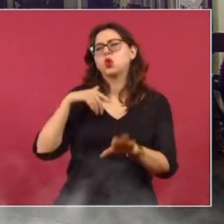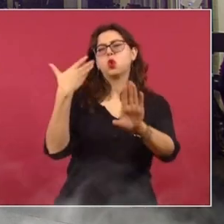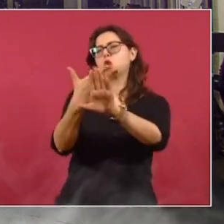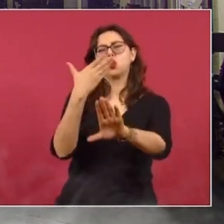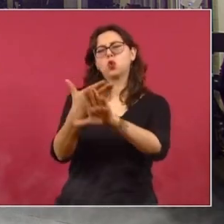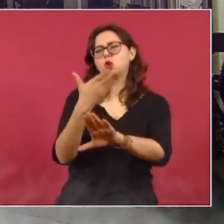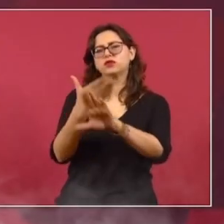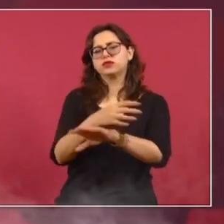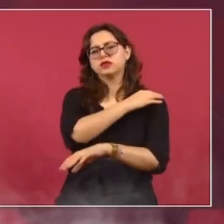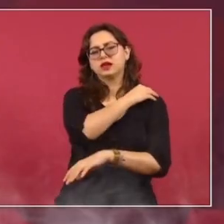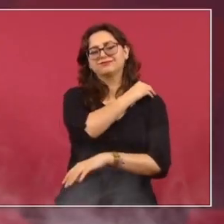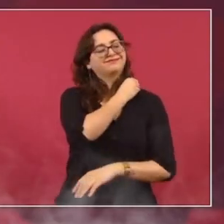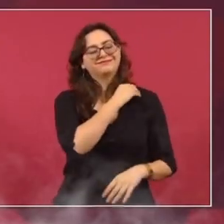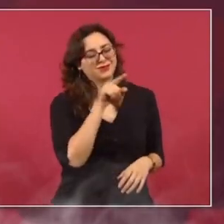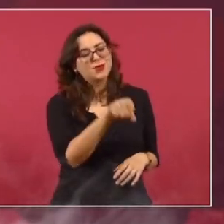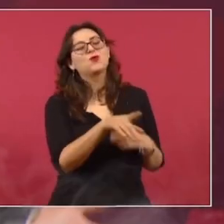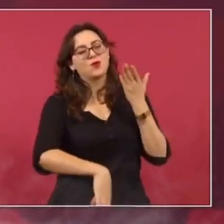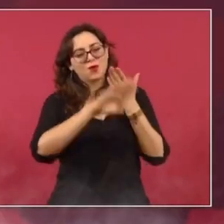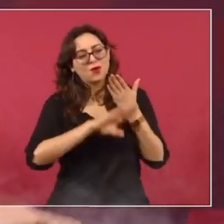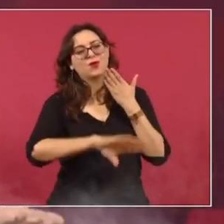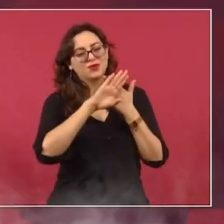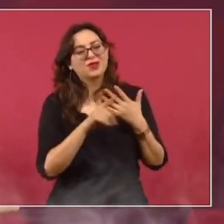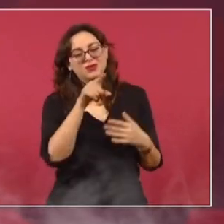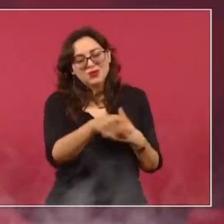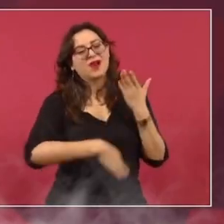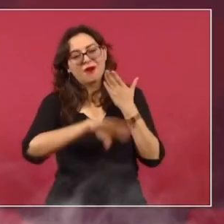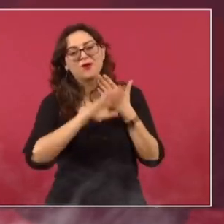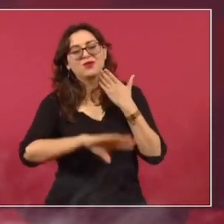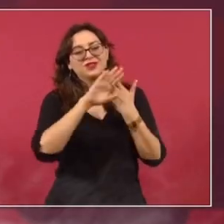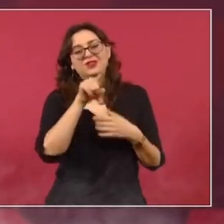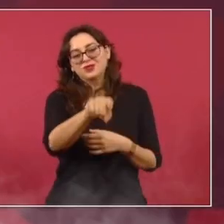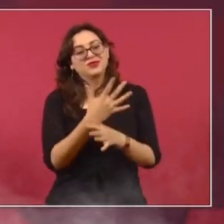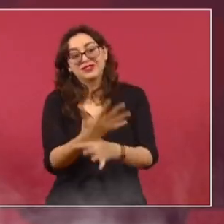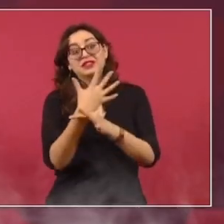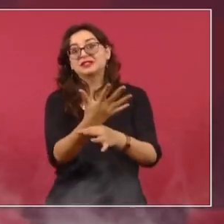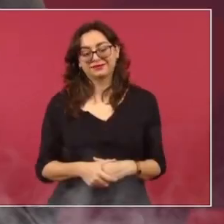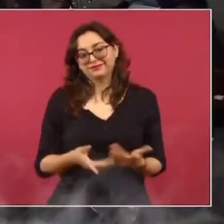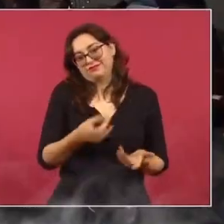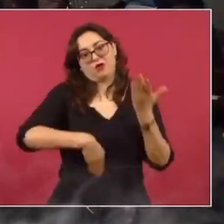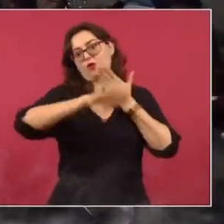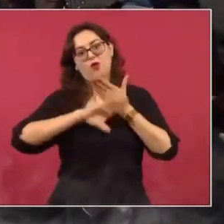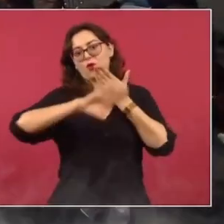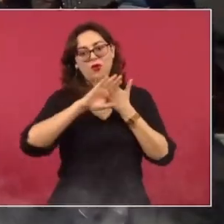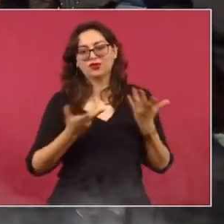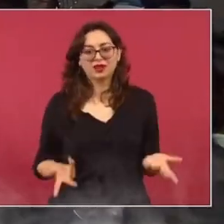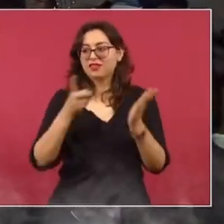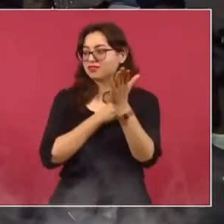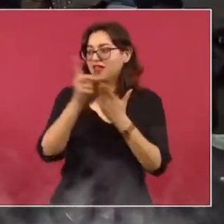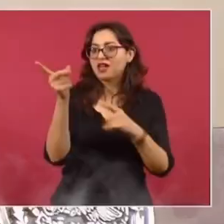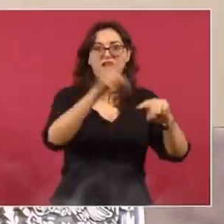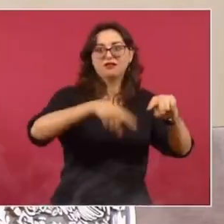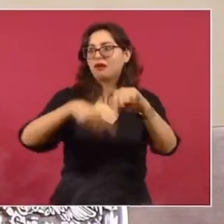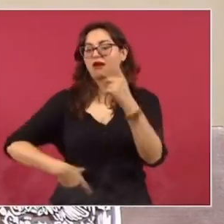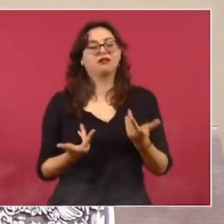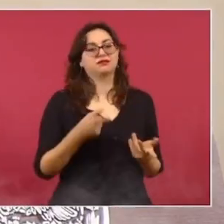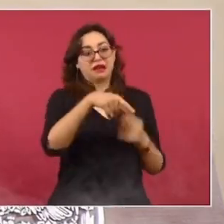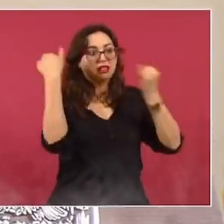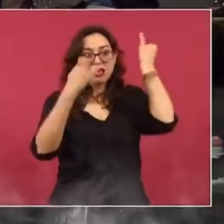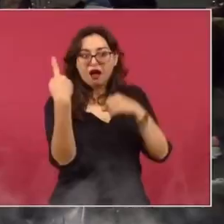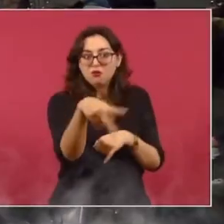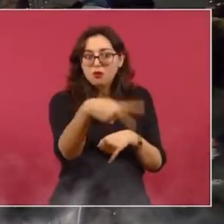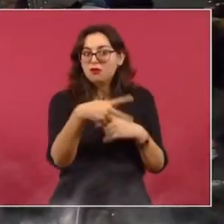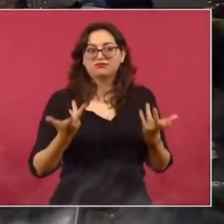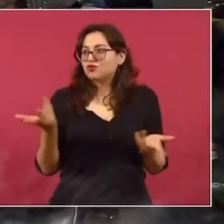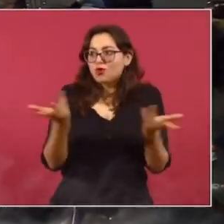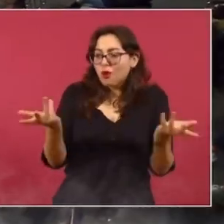que ahí hay pérdida de... Por eso estás en contra, porque estás sosteniendo que se pierden derechos, se pierden derechos de los ciudadanos. Y no es así. Y además